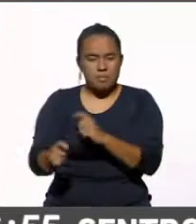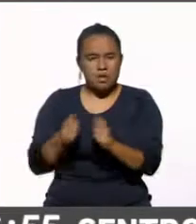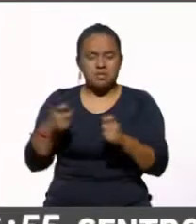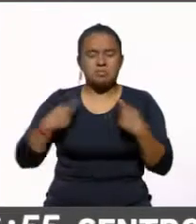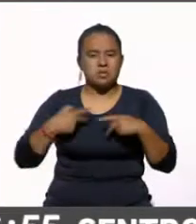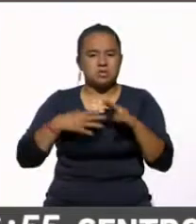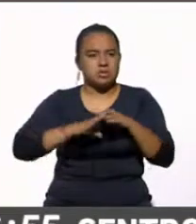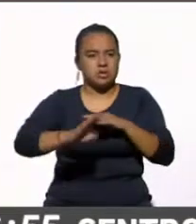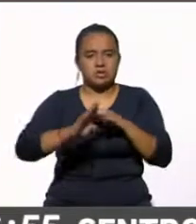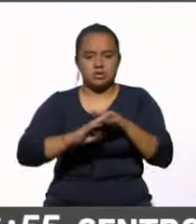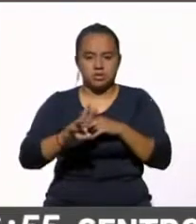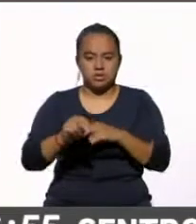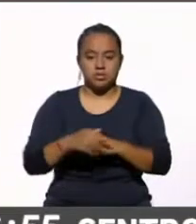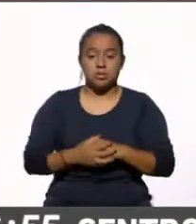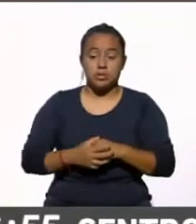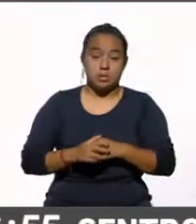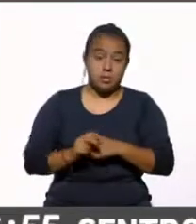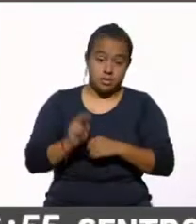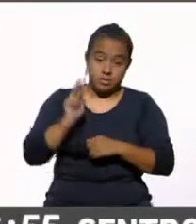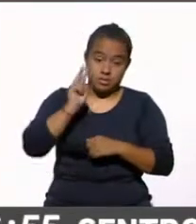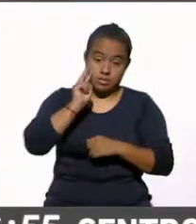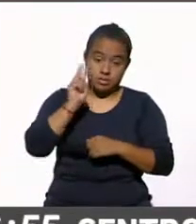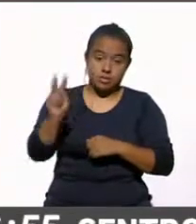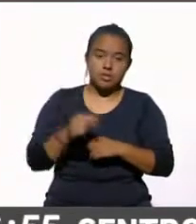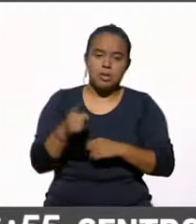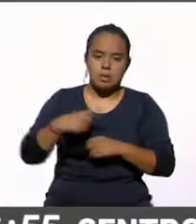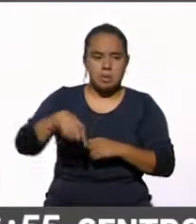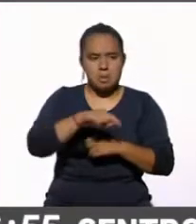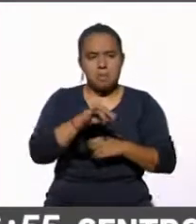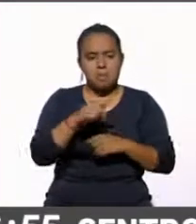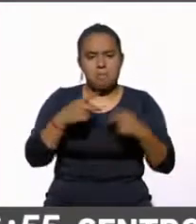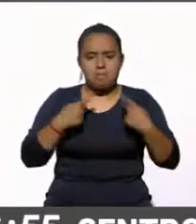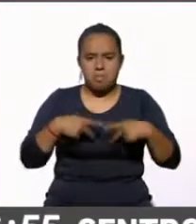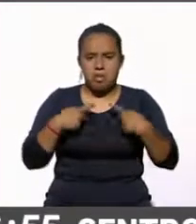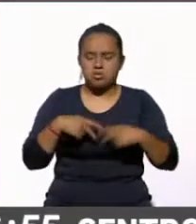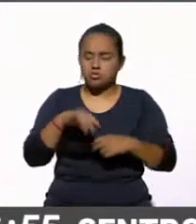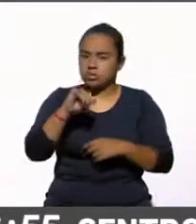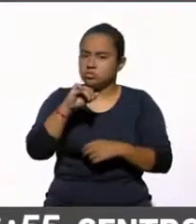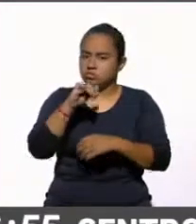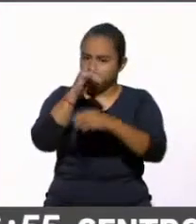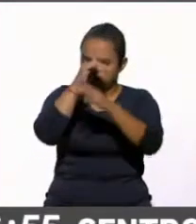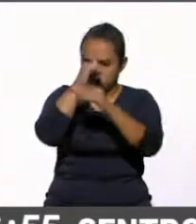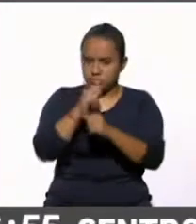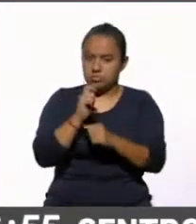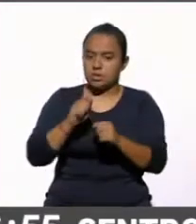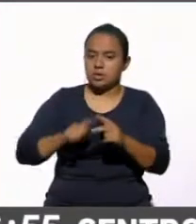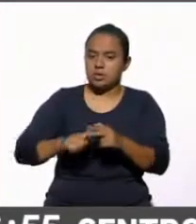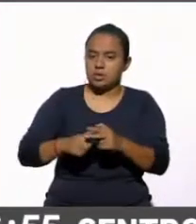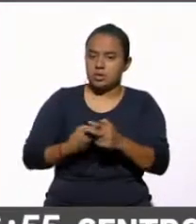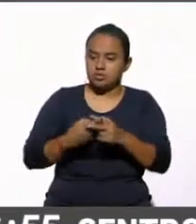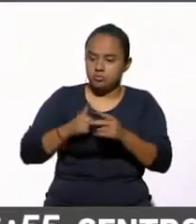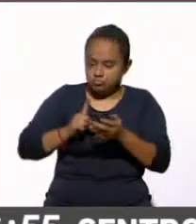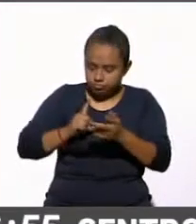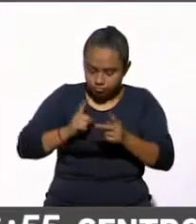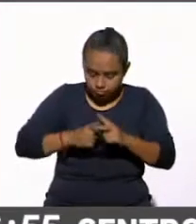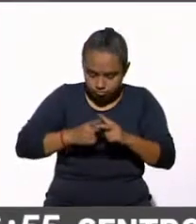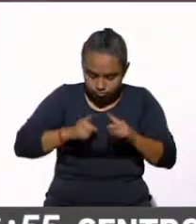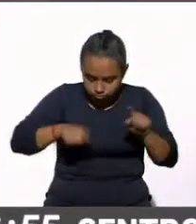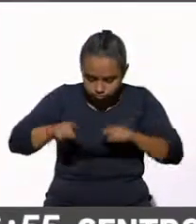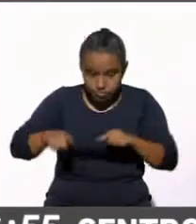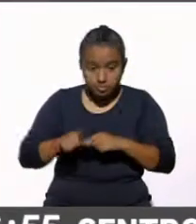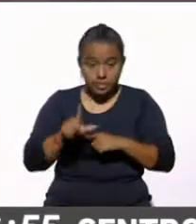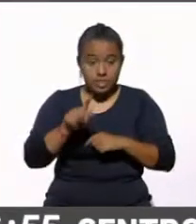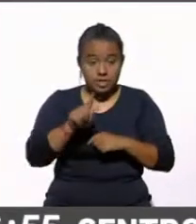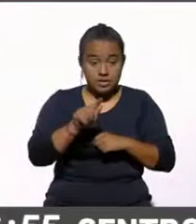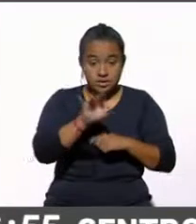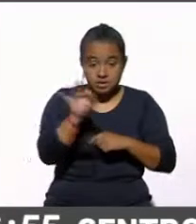migrantes y si ves el nivel de acuerdo ha imperado desde que empezamos a medir, es 70%,